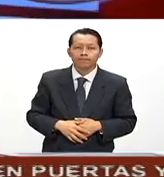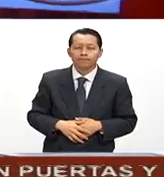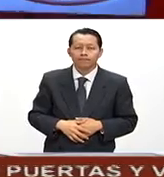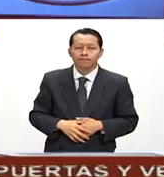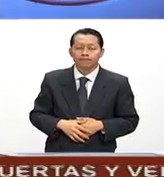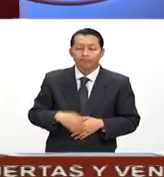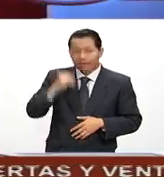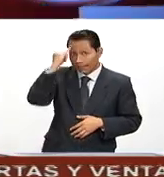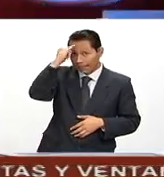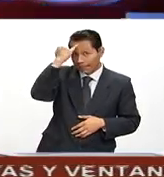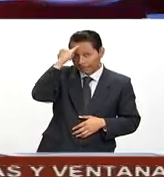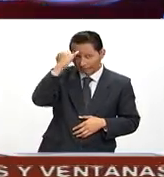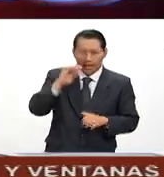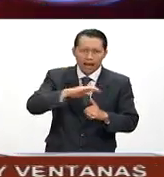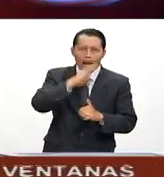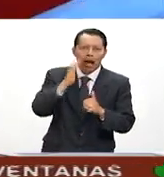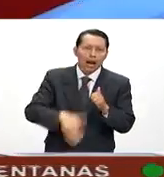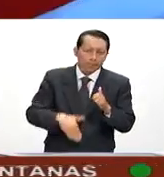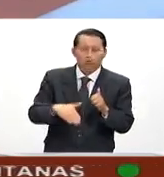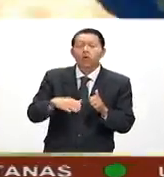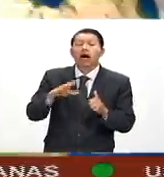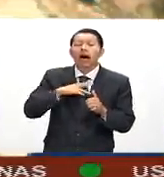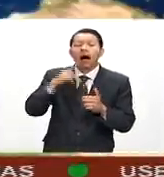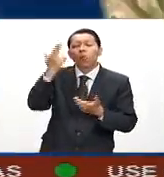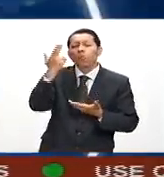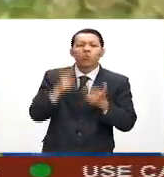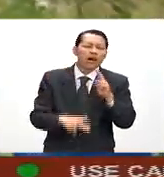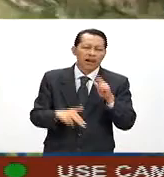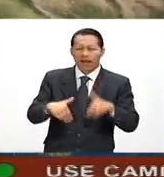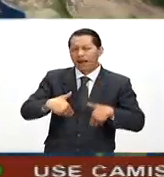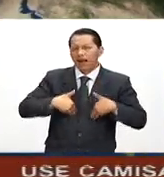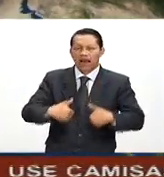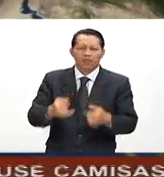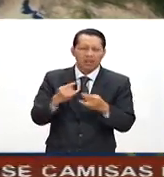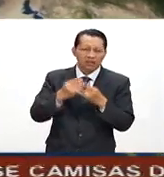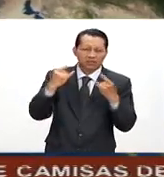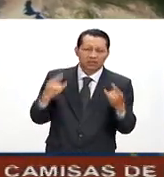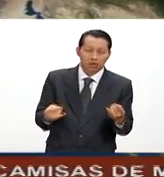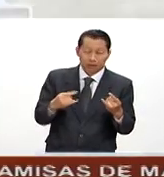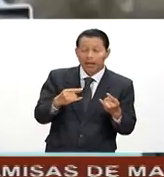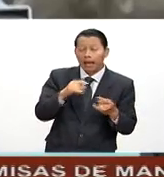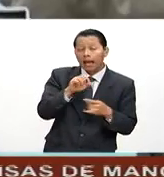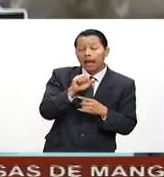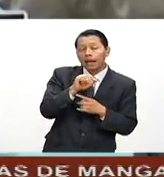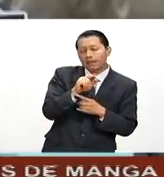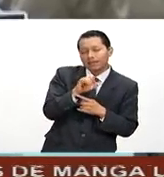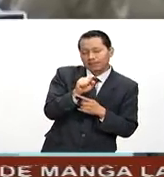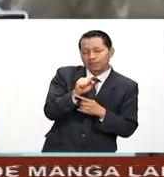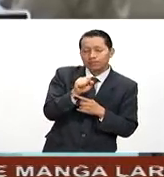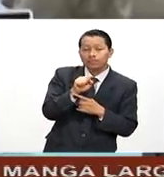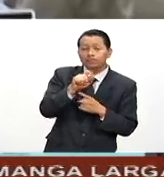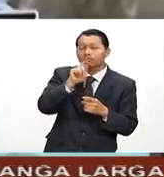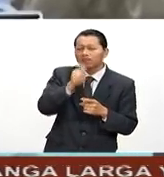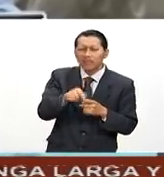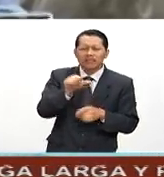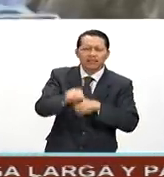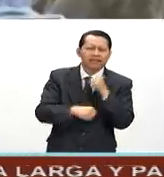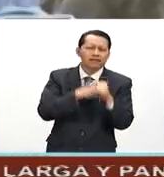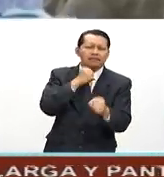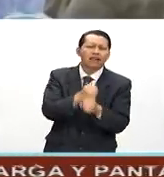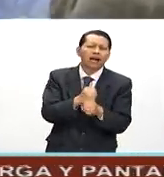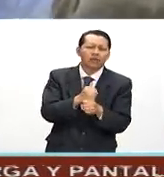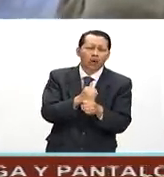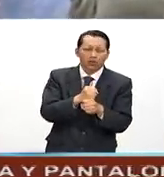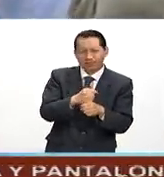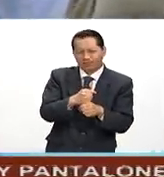En la India finalizó la huelga de hambre más larga de la historia. El activista Hirom Sharmila rompió 16 años de ayuno para dedicarse